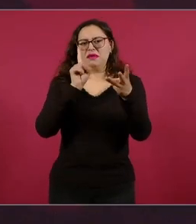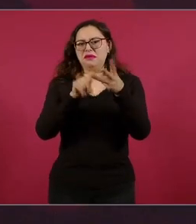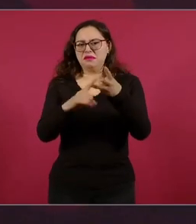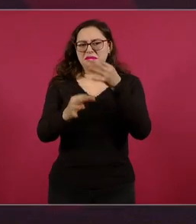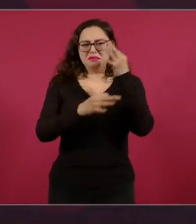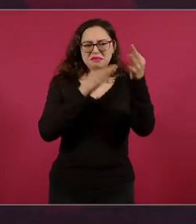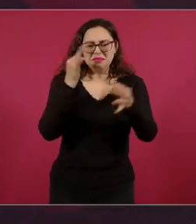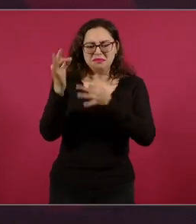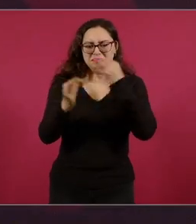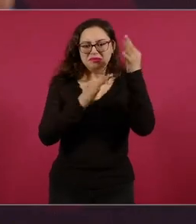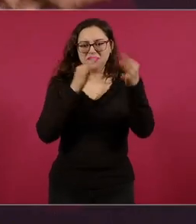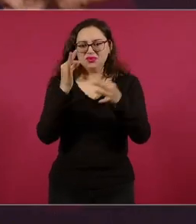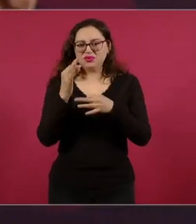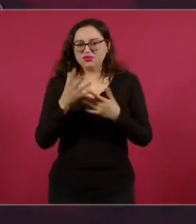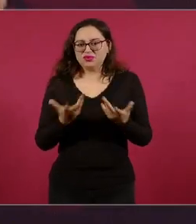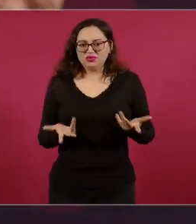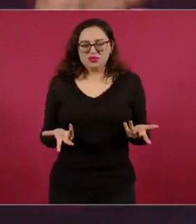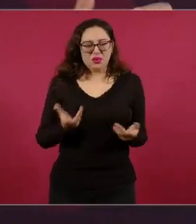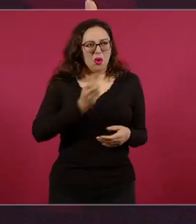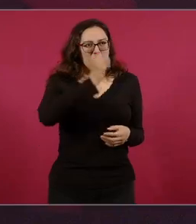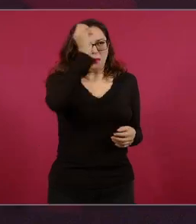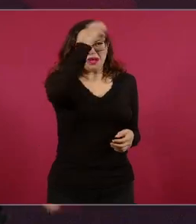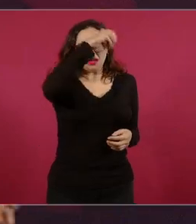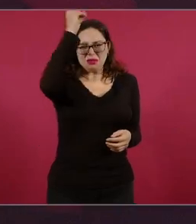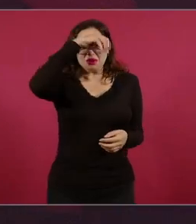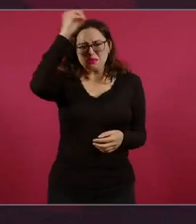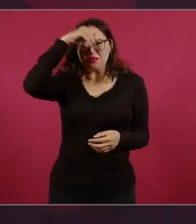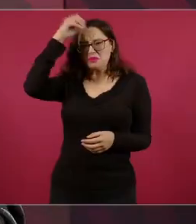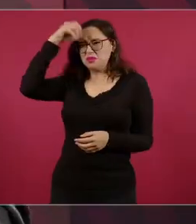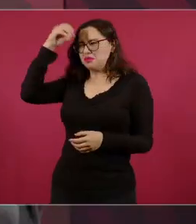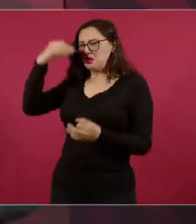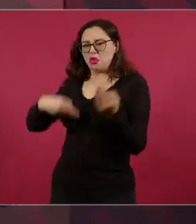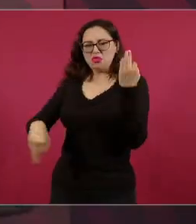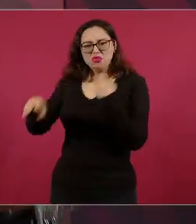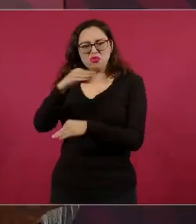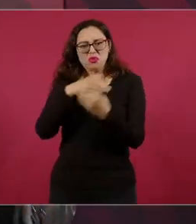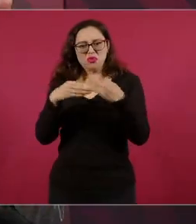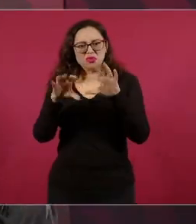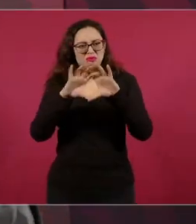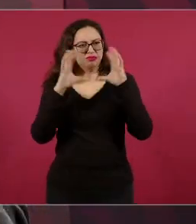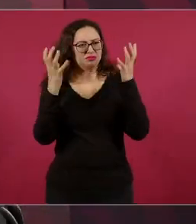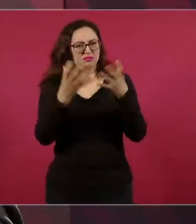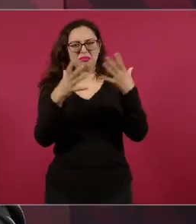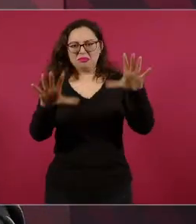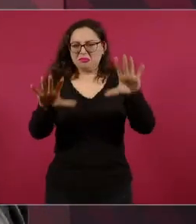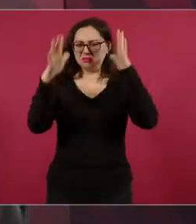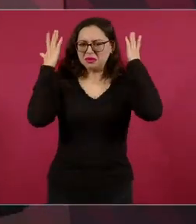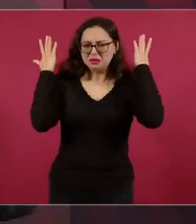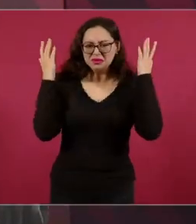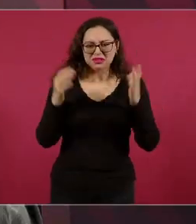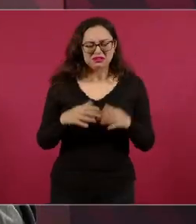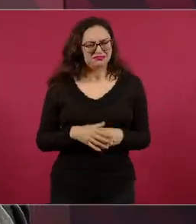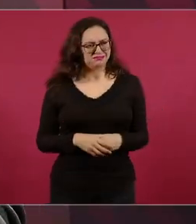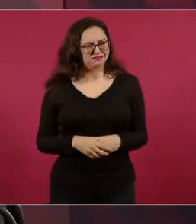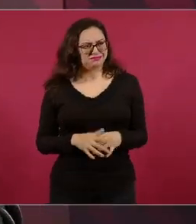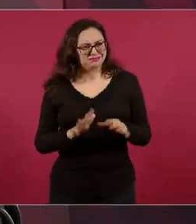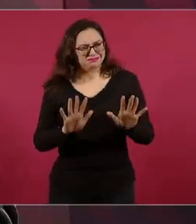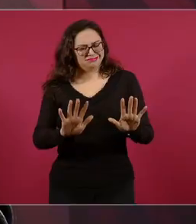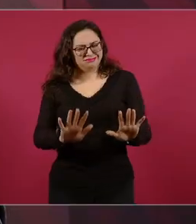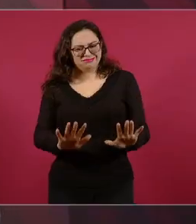en América Latina y en todo el mundo. Entonces, despacio, nosotros somos